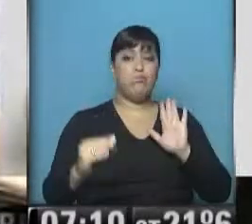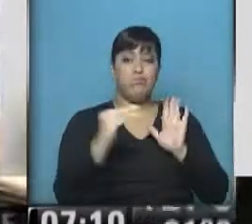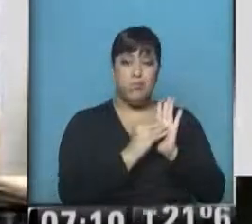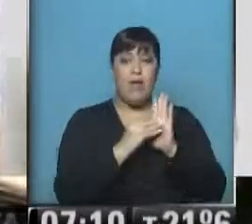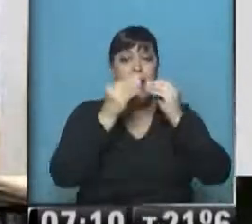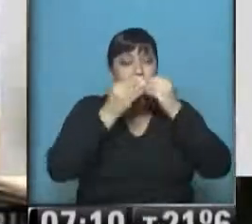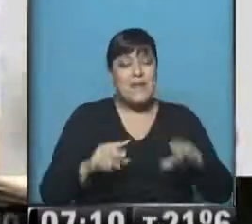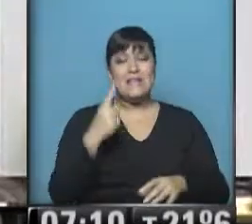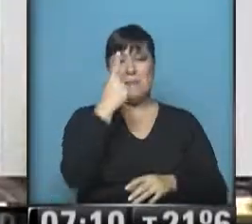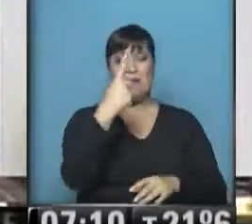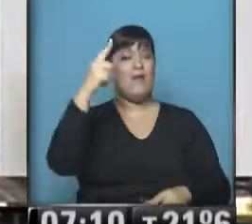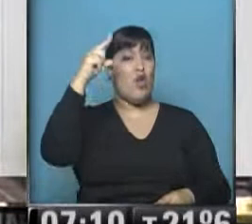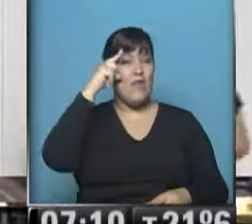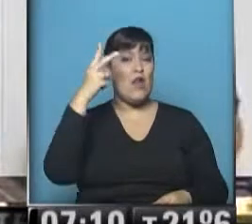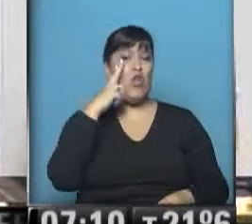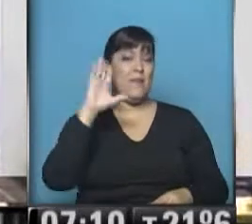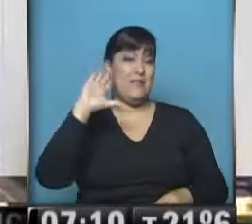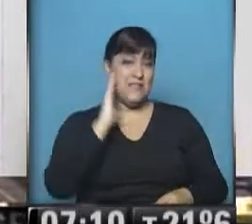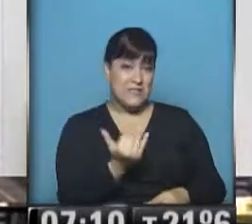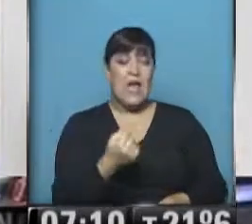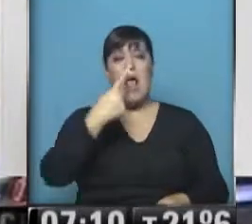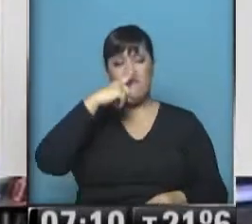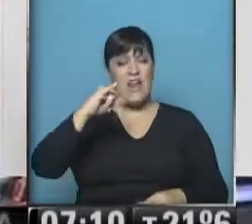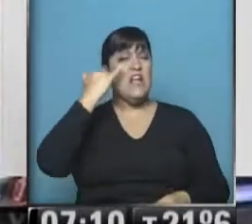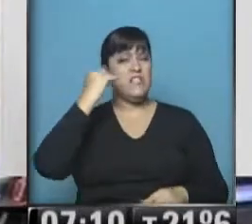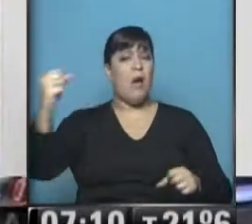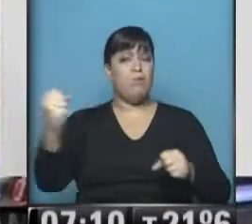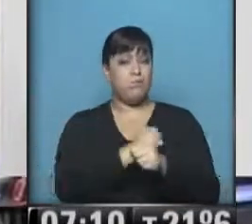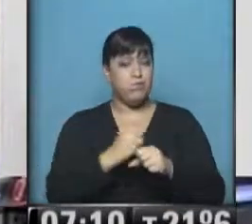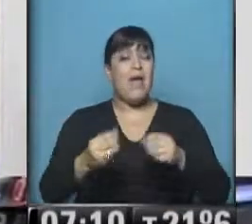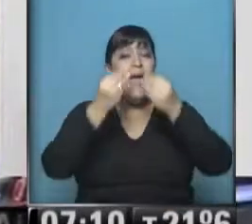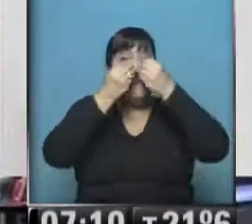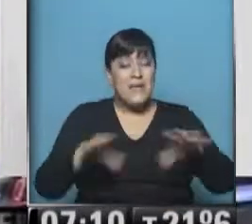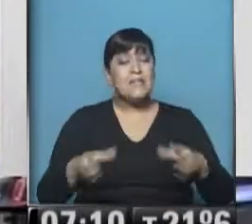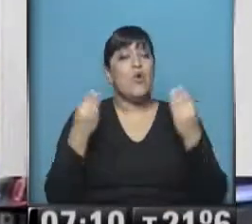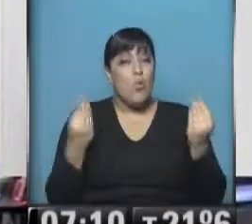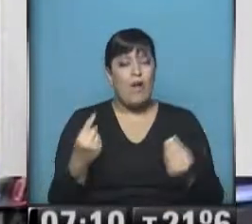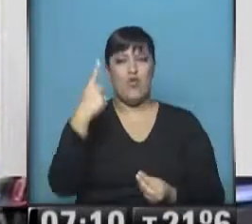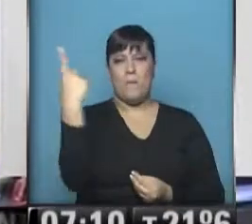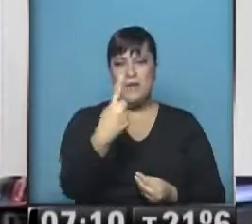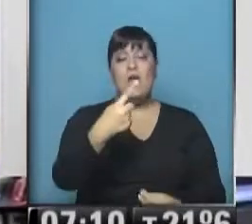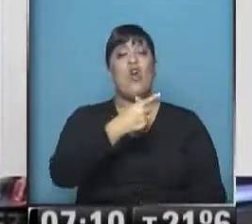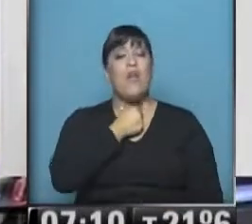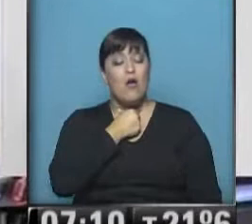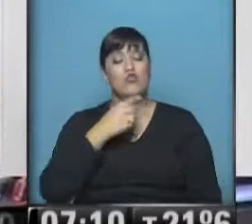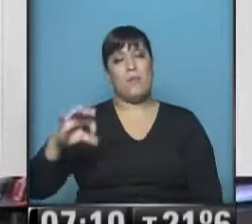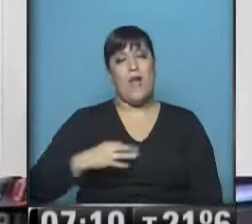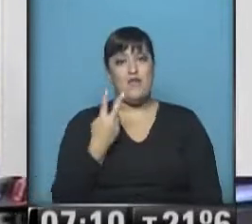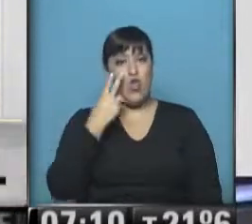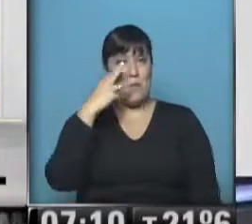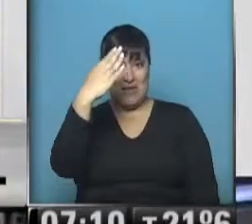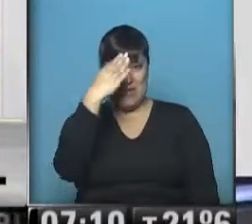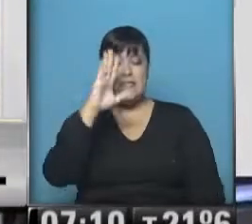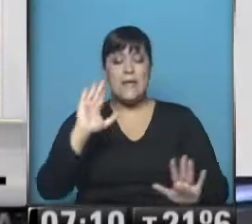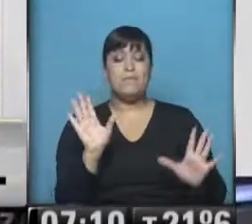implementarse el 1 de enero de 2016. Bueno, finalmente se aprobó que empiece a regir el 1 de agosto de 2015. Claro, el argumento que